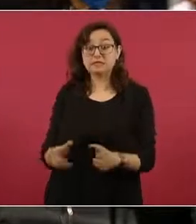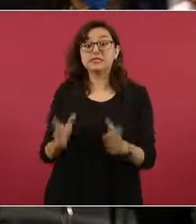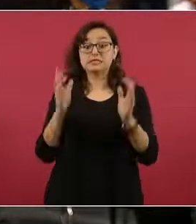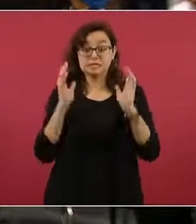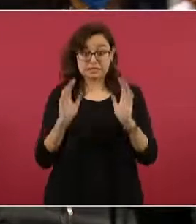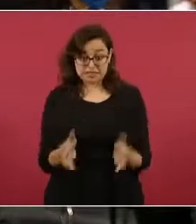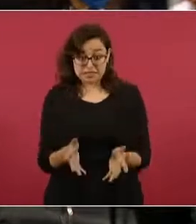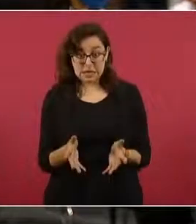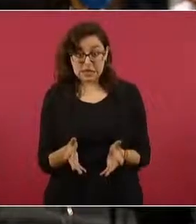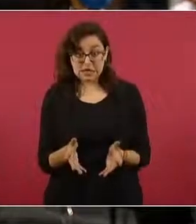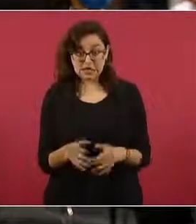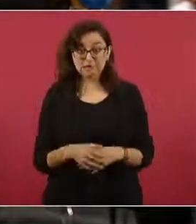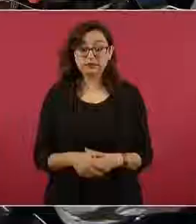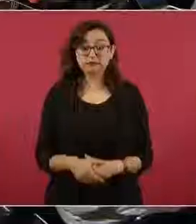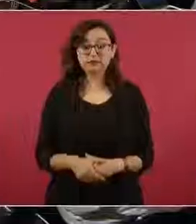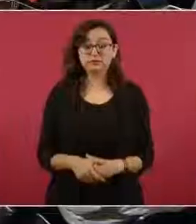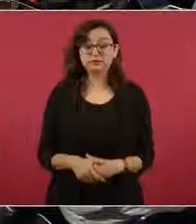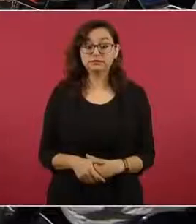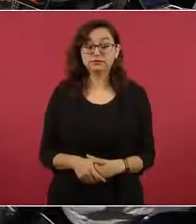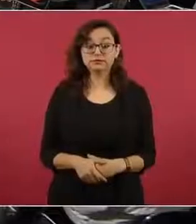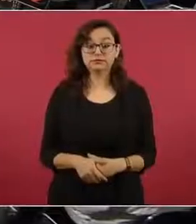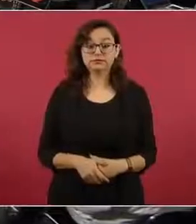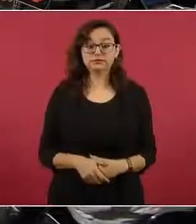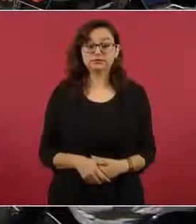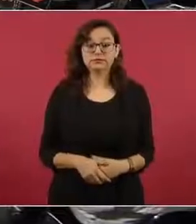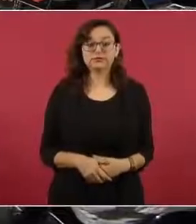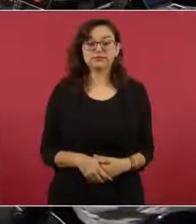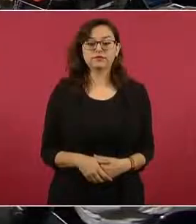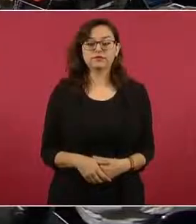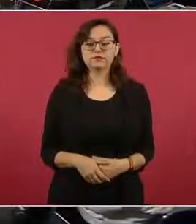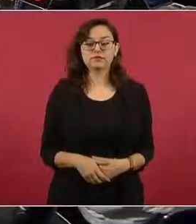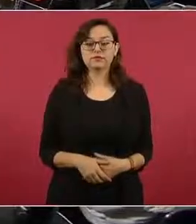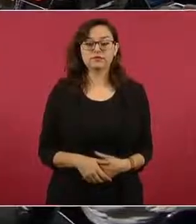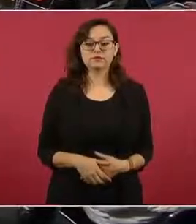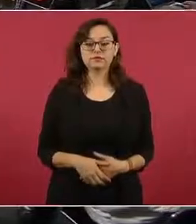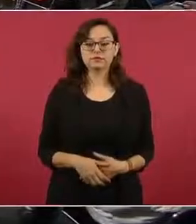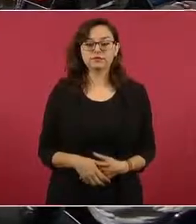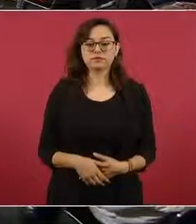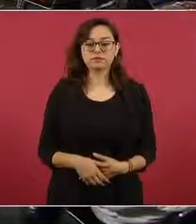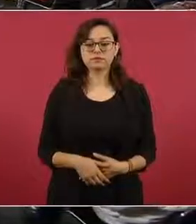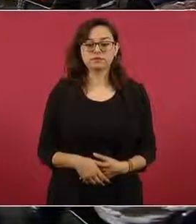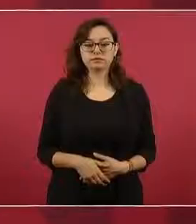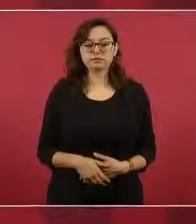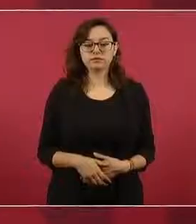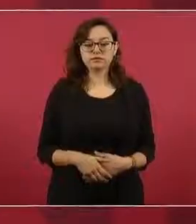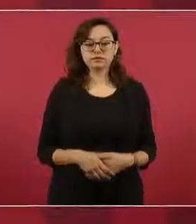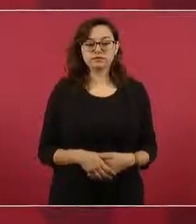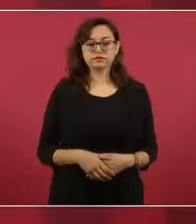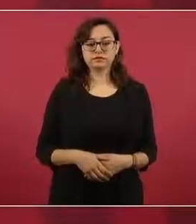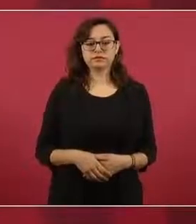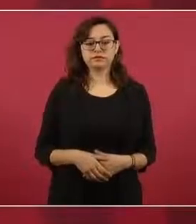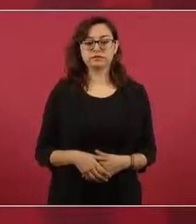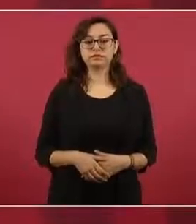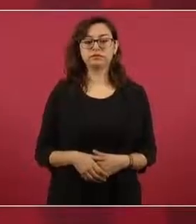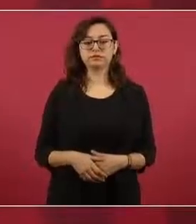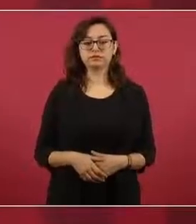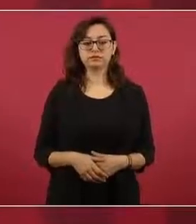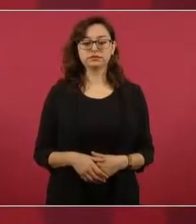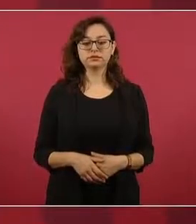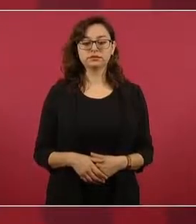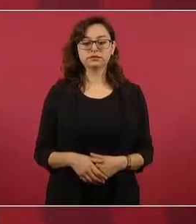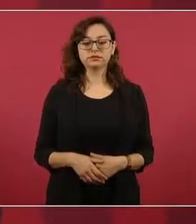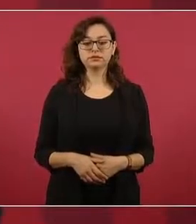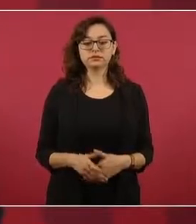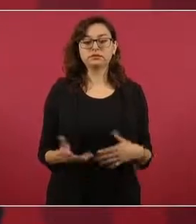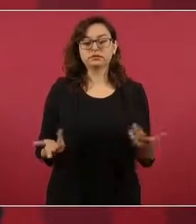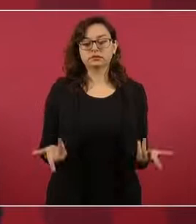de los funcionarios que se corrompieron. Bueno, ya se había presentado una denuncia desde